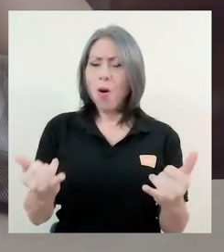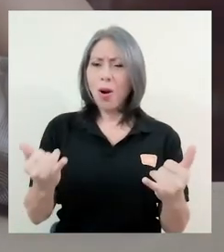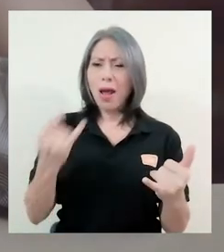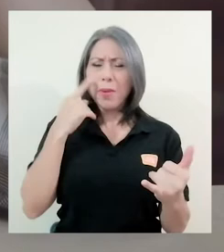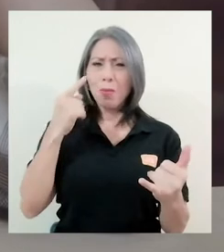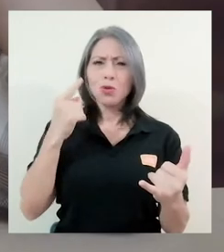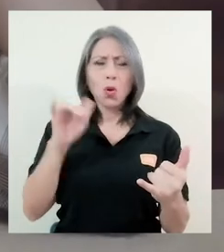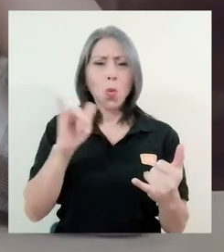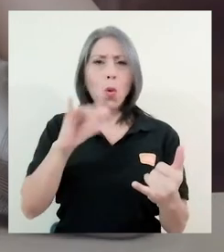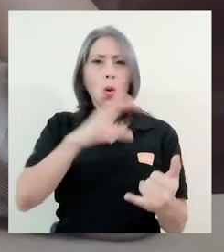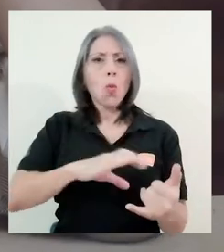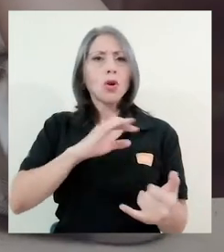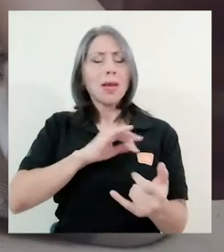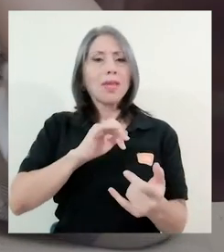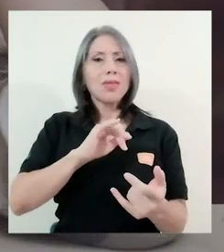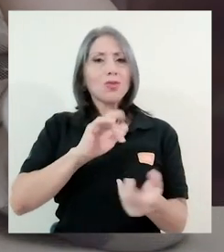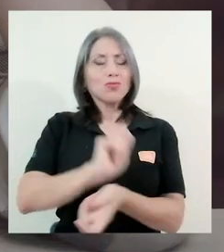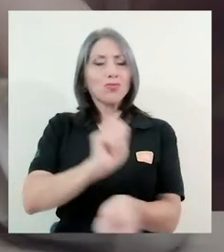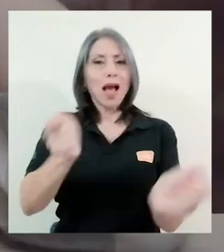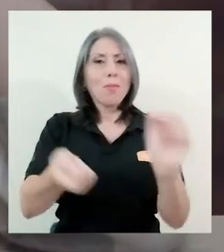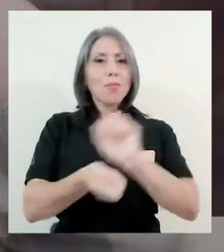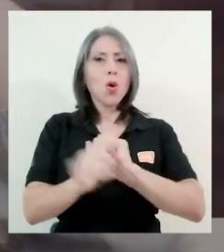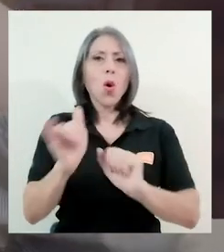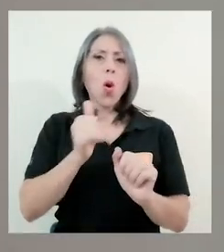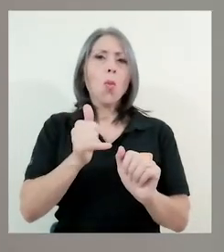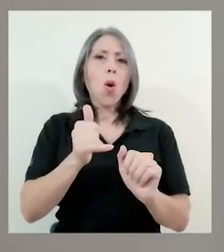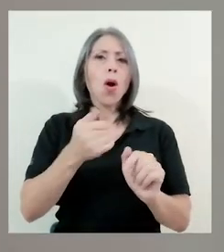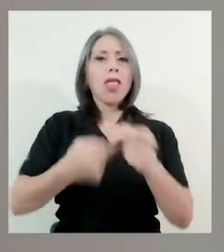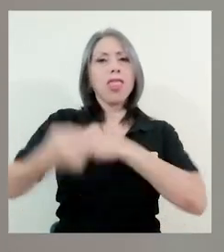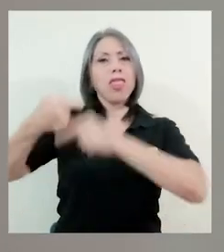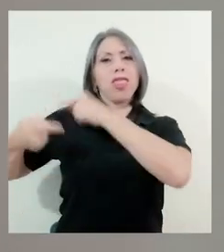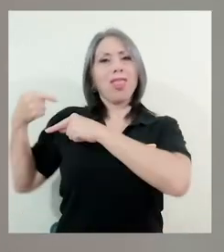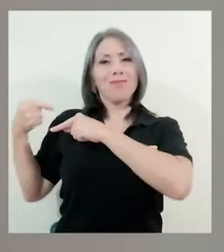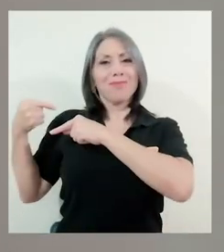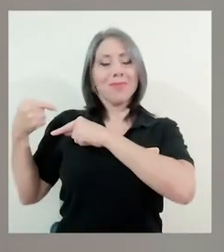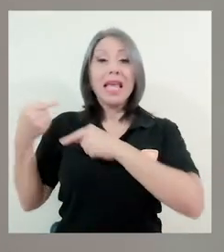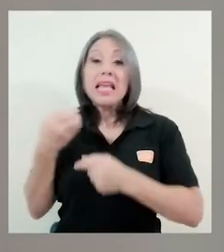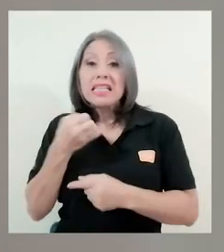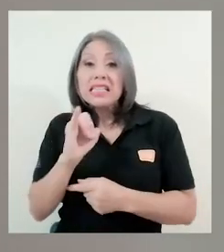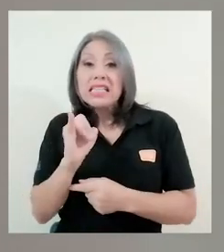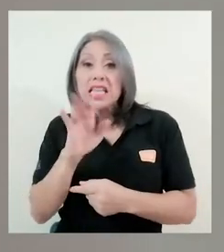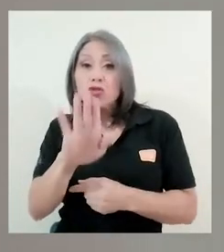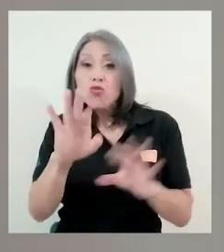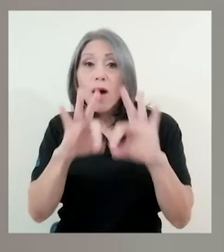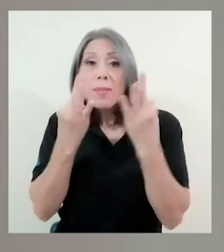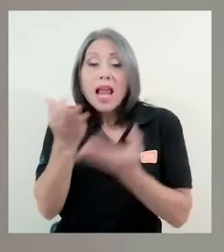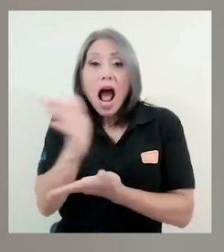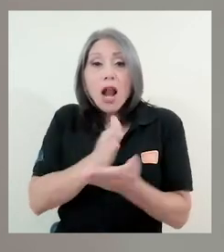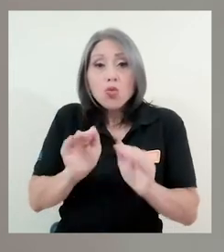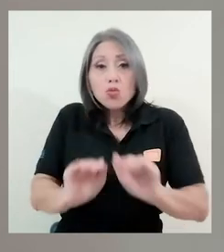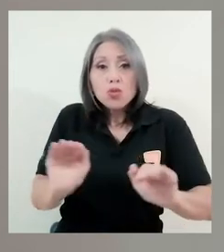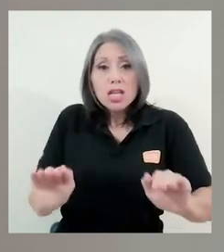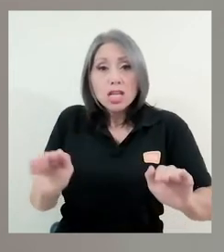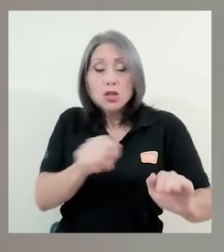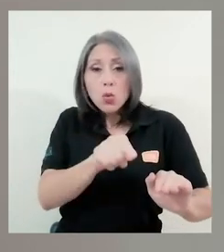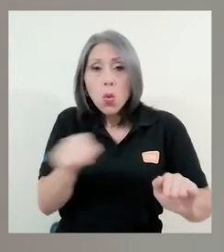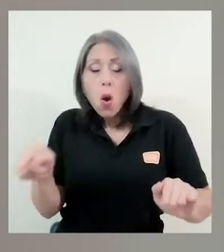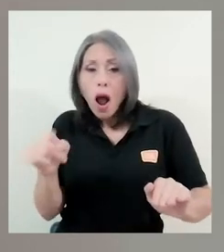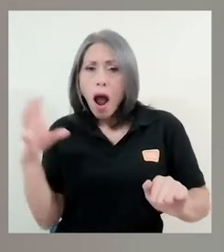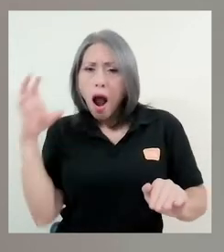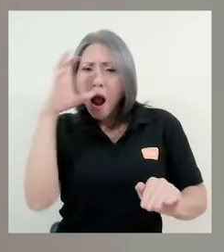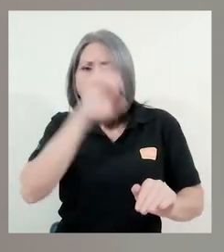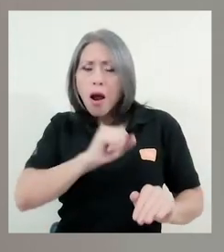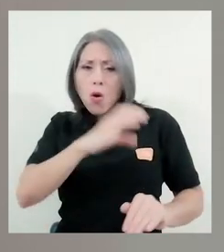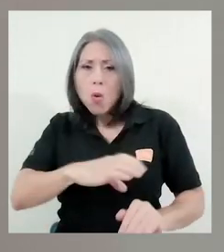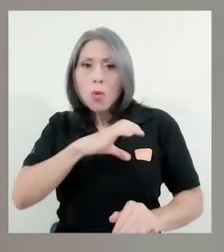llamaríamos como regresivo, como que echó marcha atrás. Si algún niño o niña dentro de su familia está presentando este